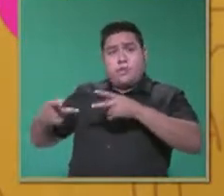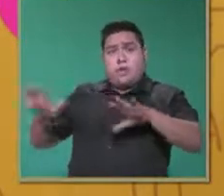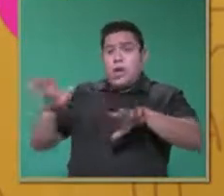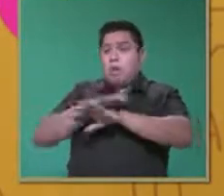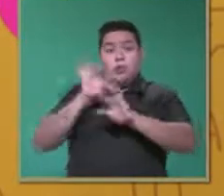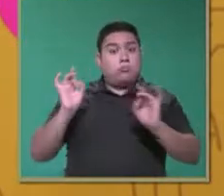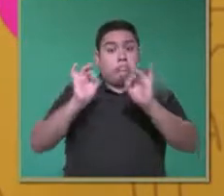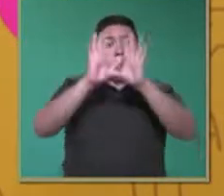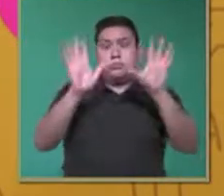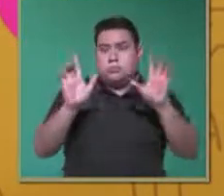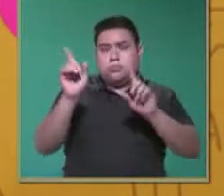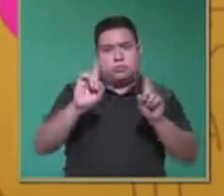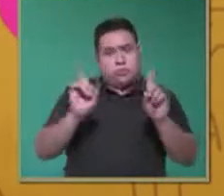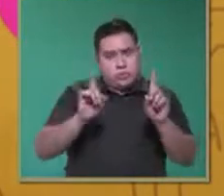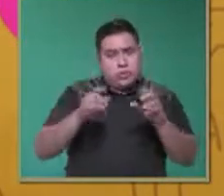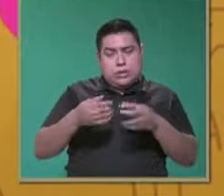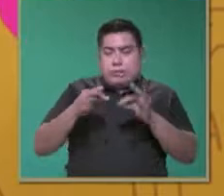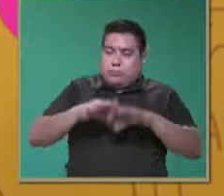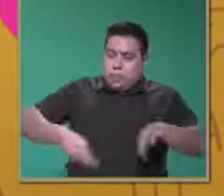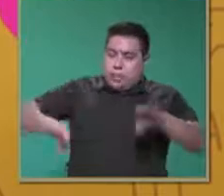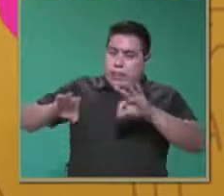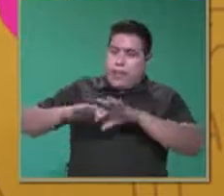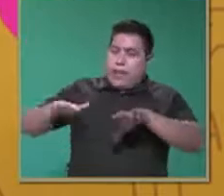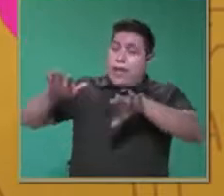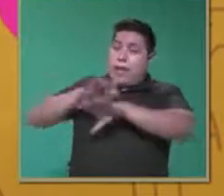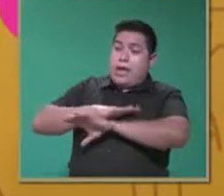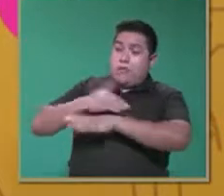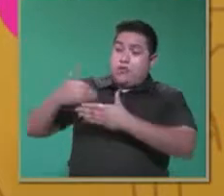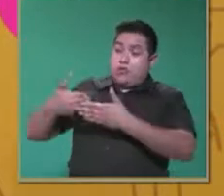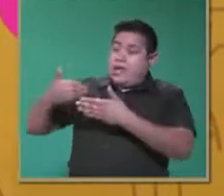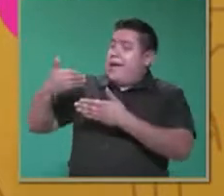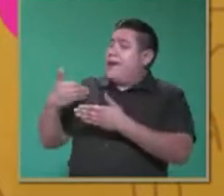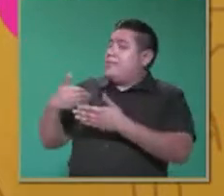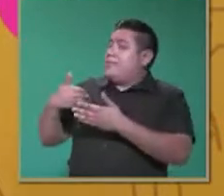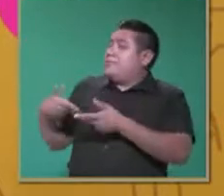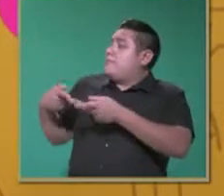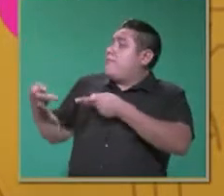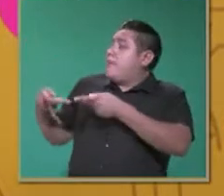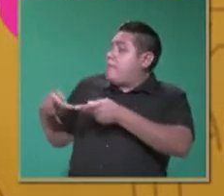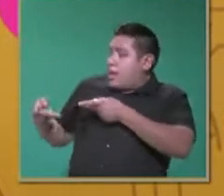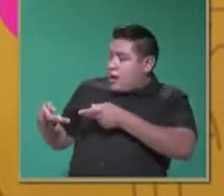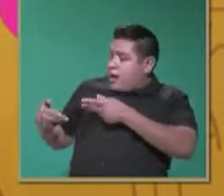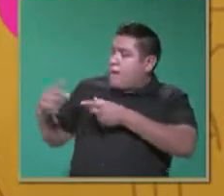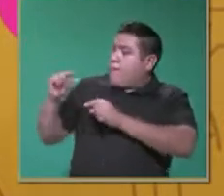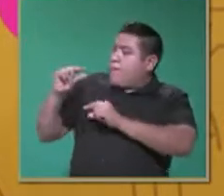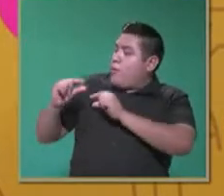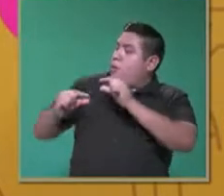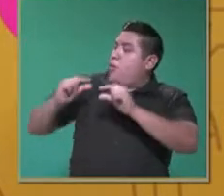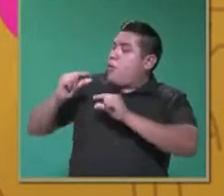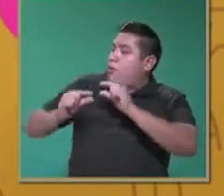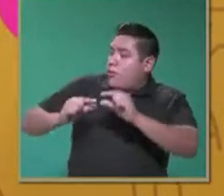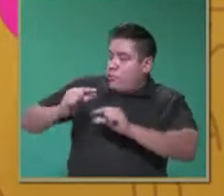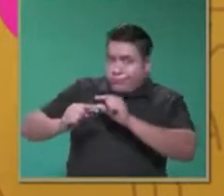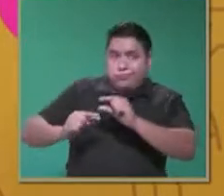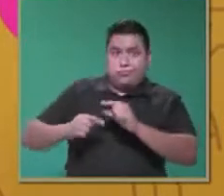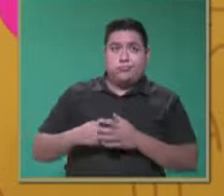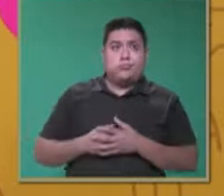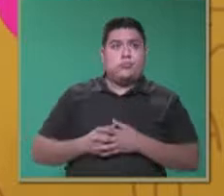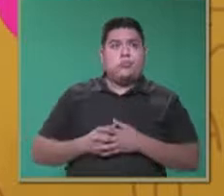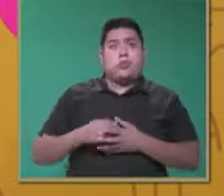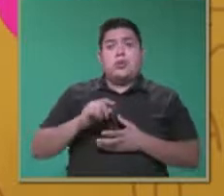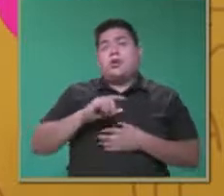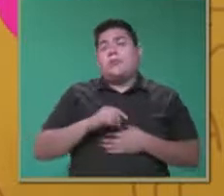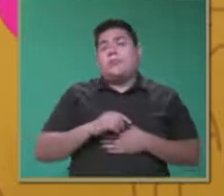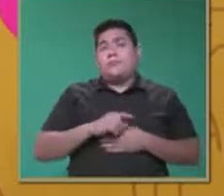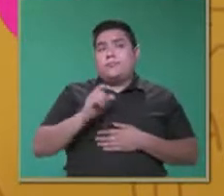improviso porque eso altera la conducta y el estado mental y el estado emocional de nuestros hijos con TEA.